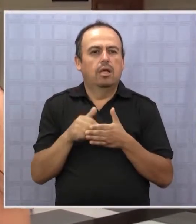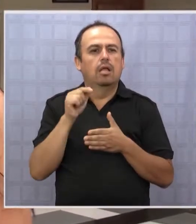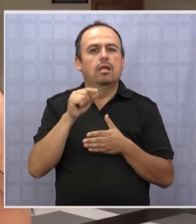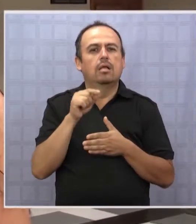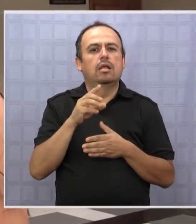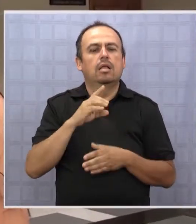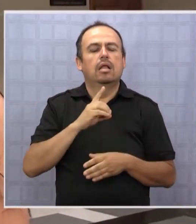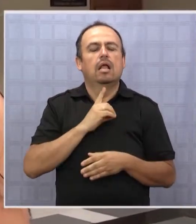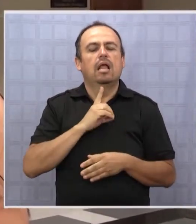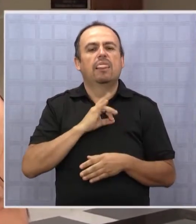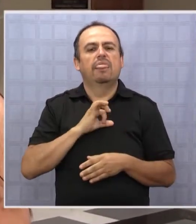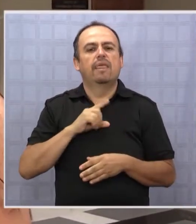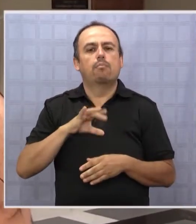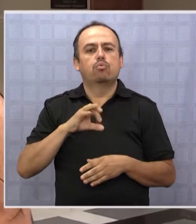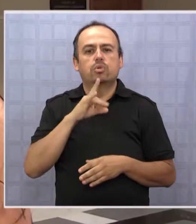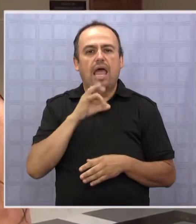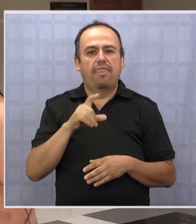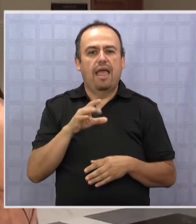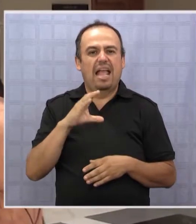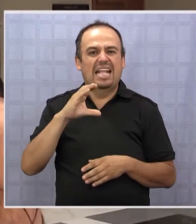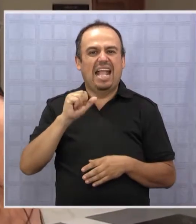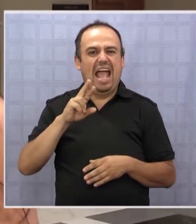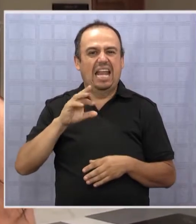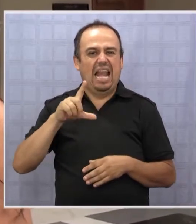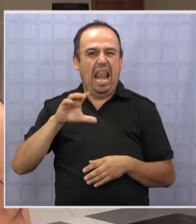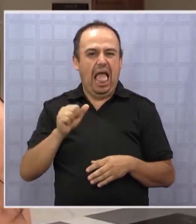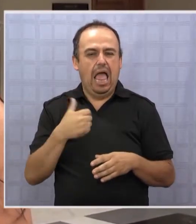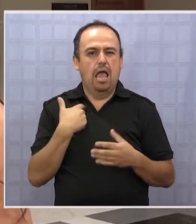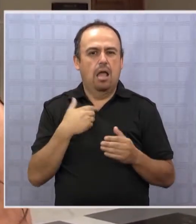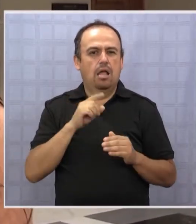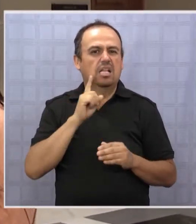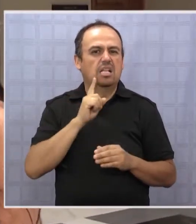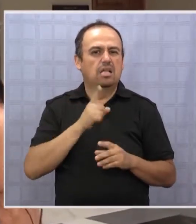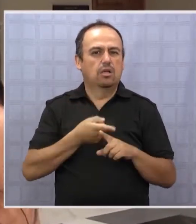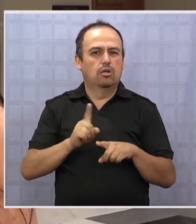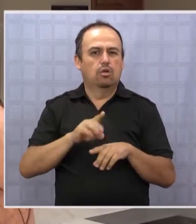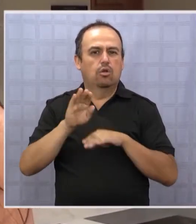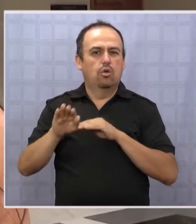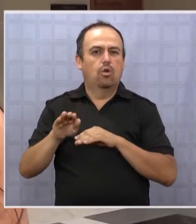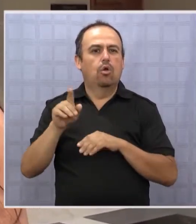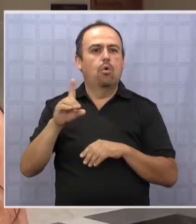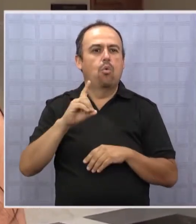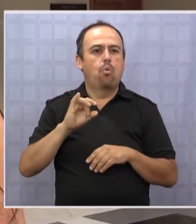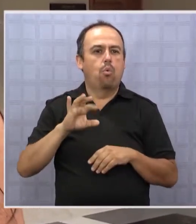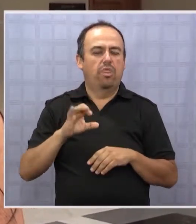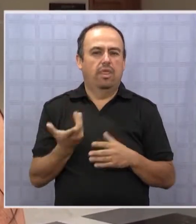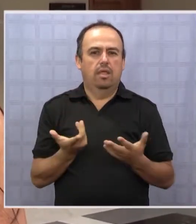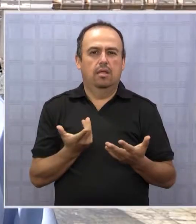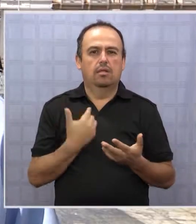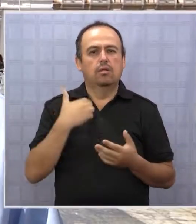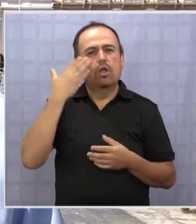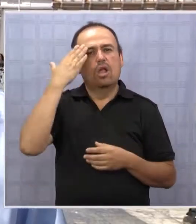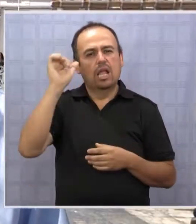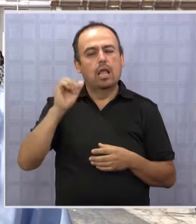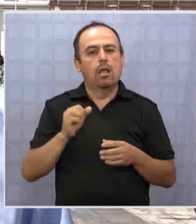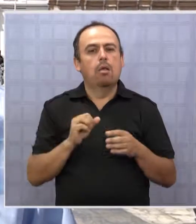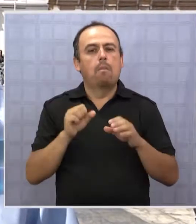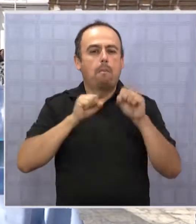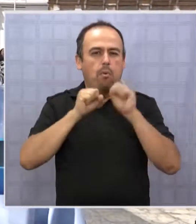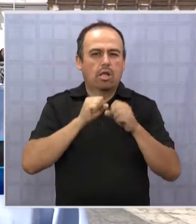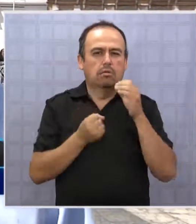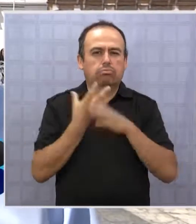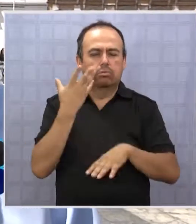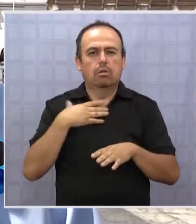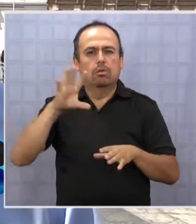político que afecta a la diputada RN Carla Rubilar por manifestar apoyo al precandidato UDI. Yo creo en una política